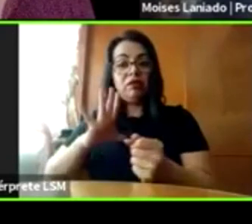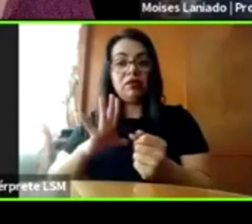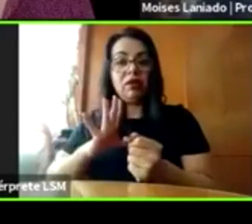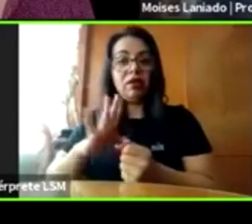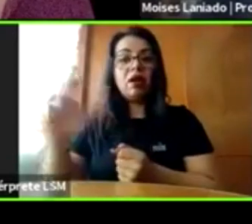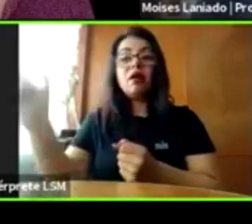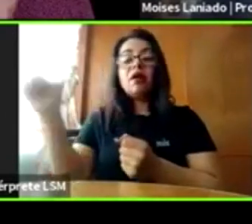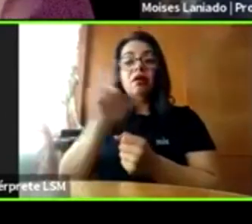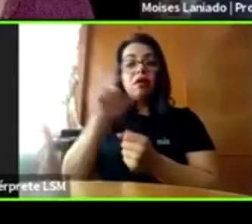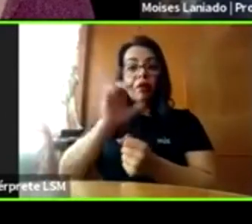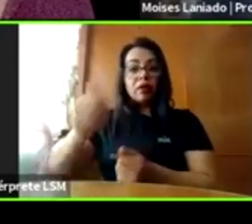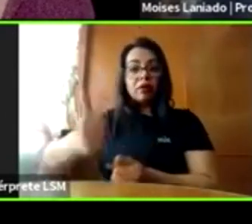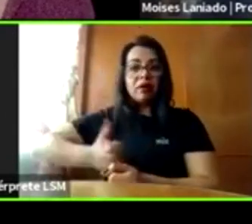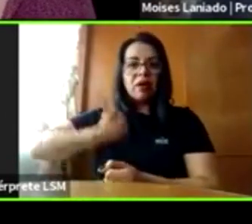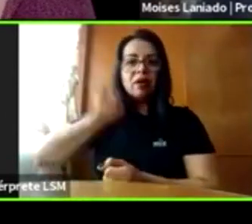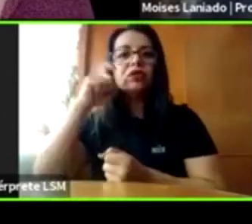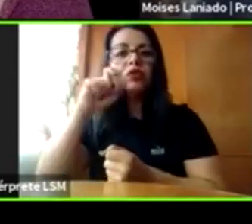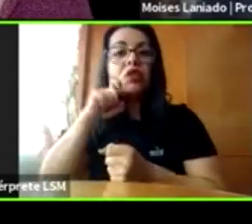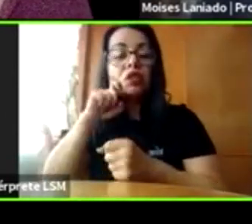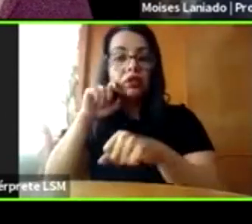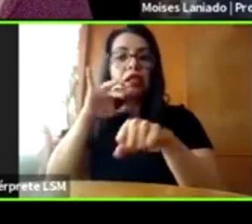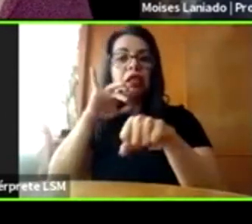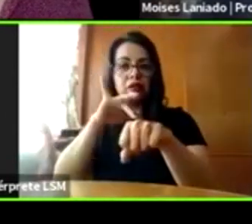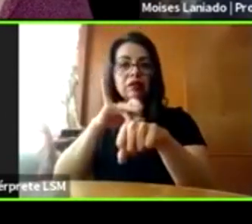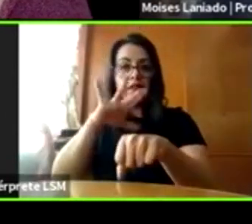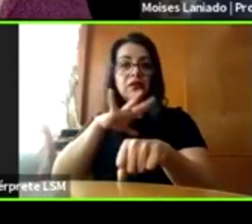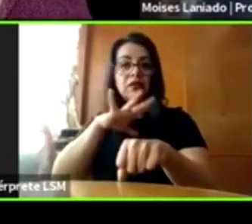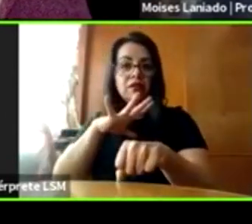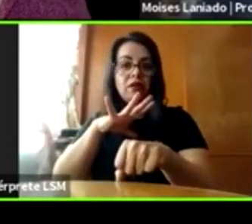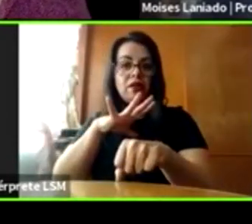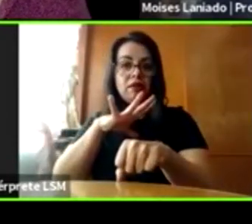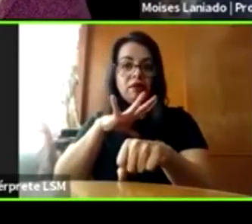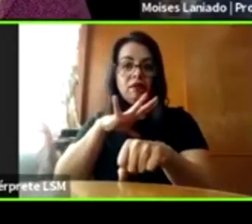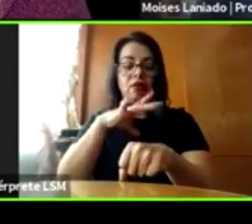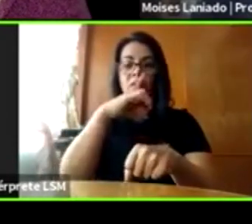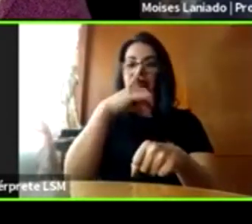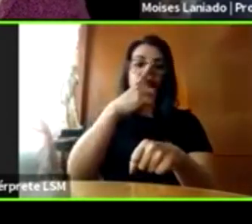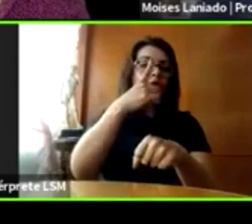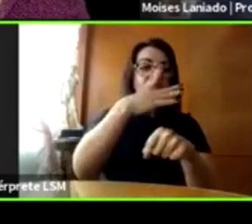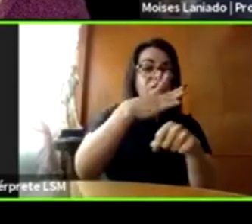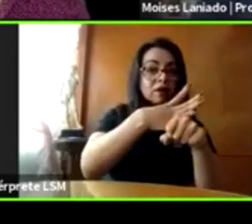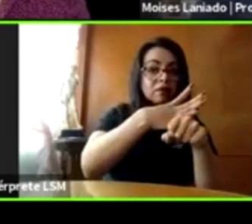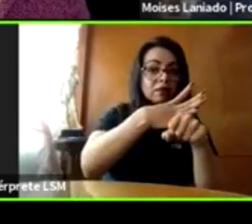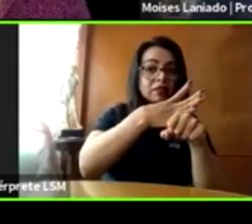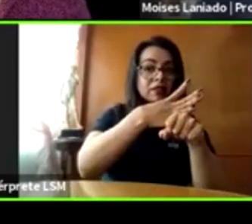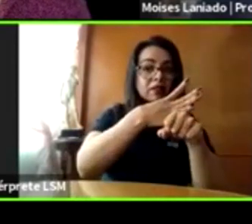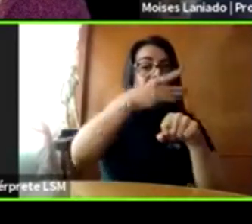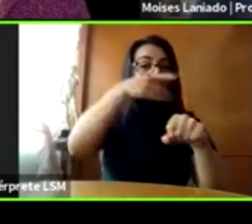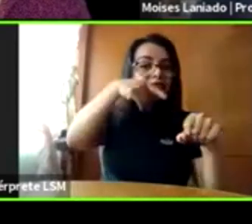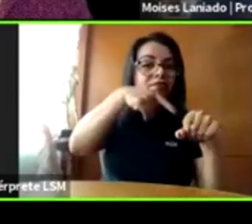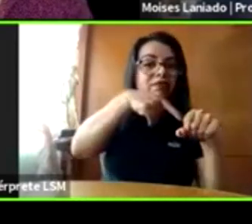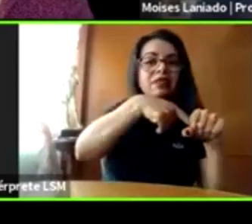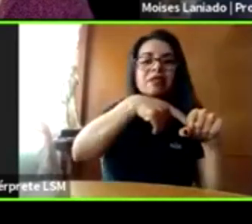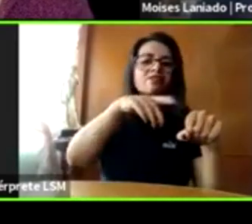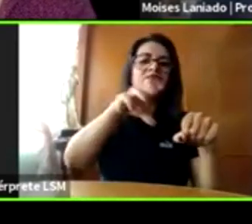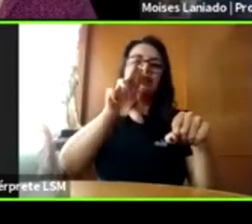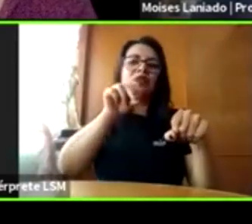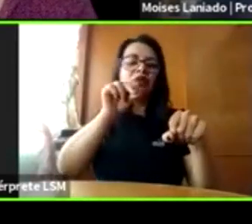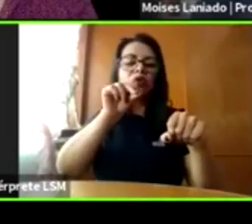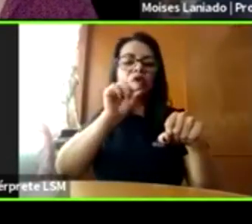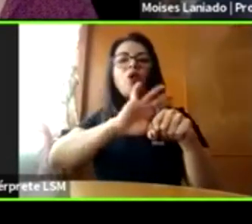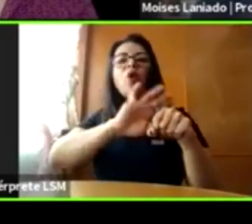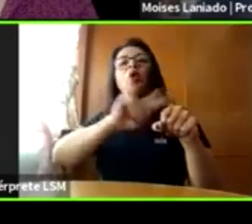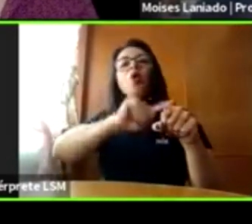sexual sí es con contacto físico, que no necesariamente siempre se llega a la penetración oral, anal o